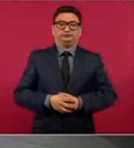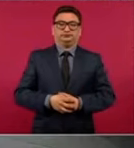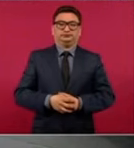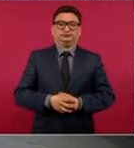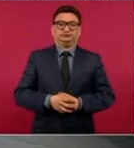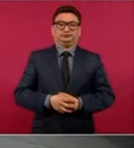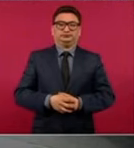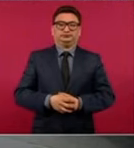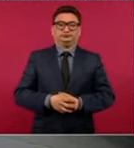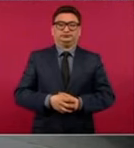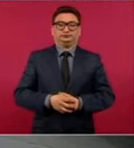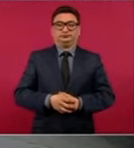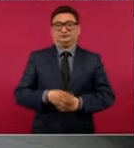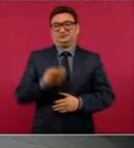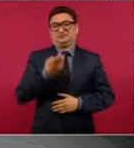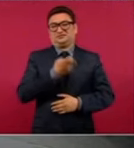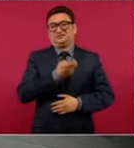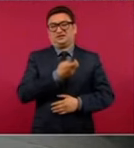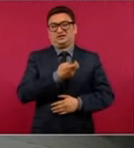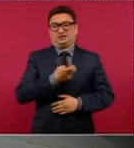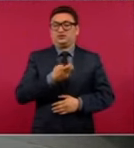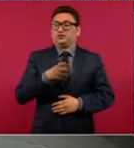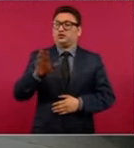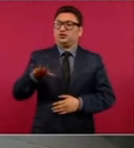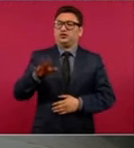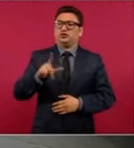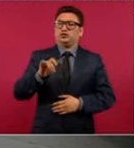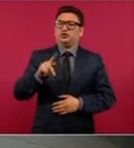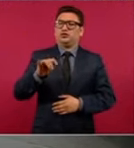con eso. ¿No tienes lo de Loret?